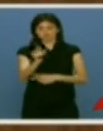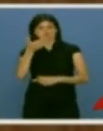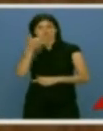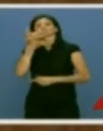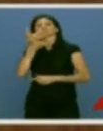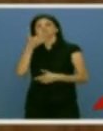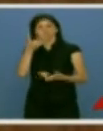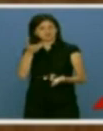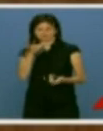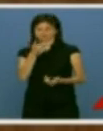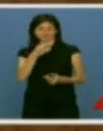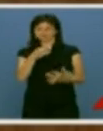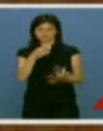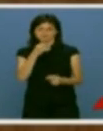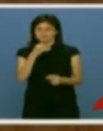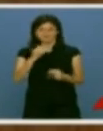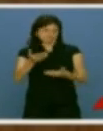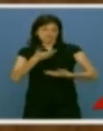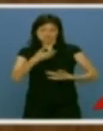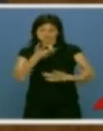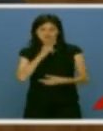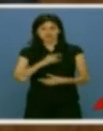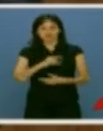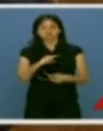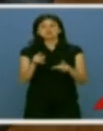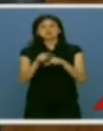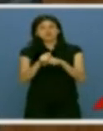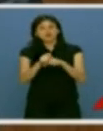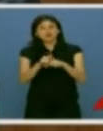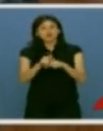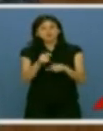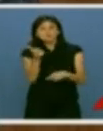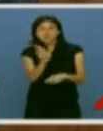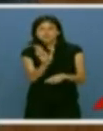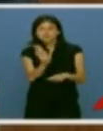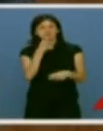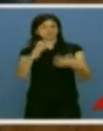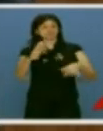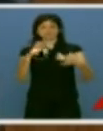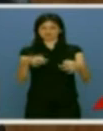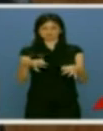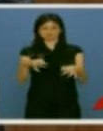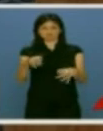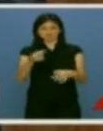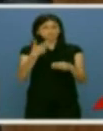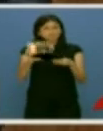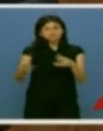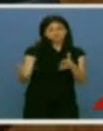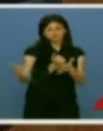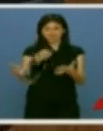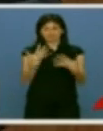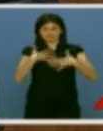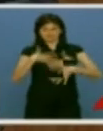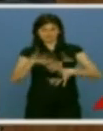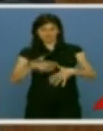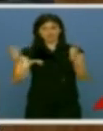prepotencia son malas consejeras. Humildad como la que debemos tener todos los representantes políticos en un momento duro de